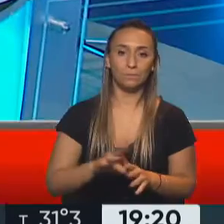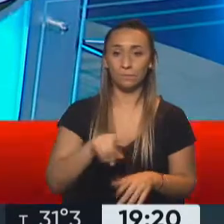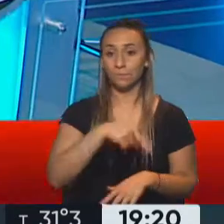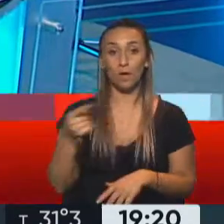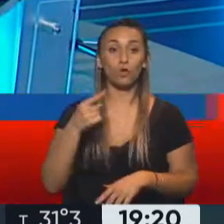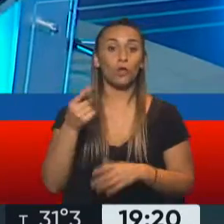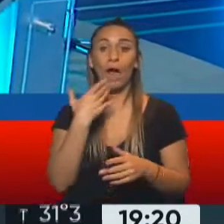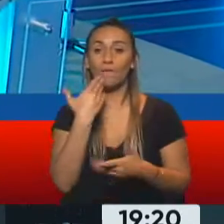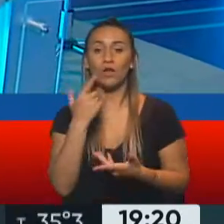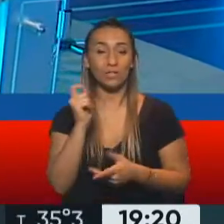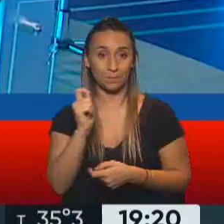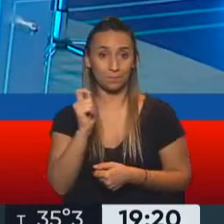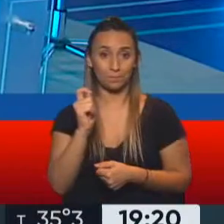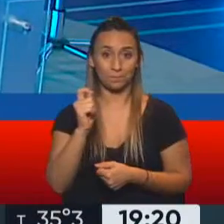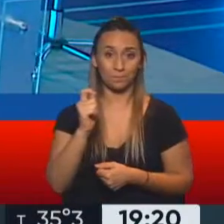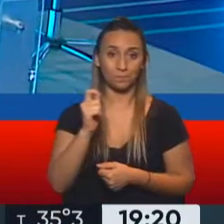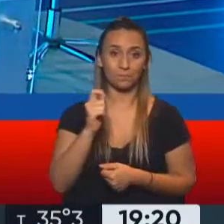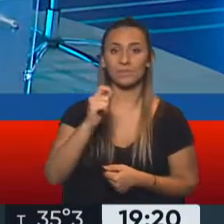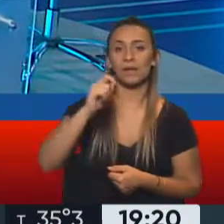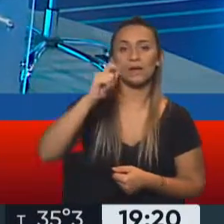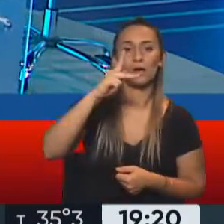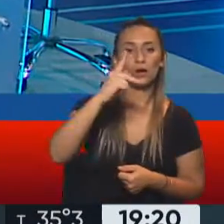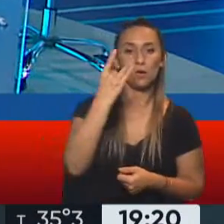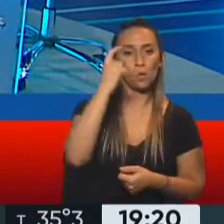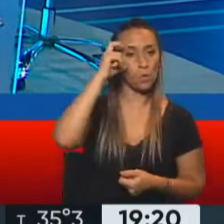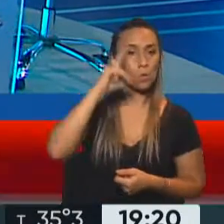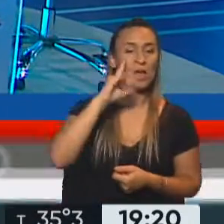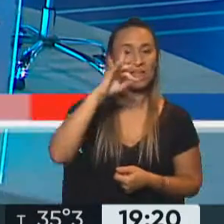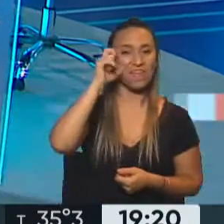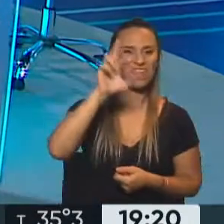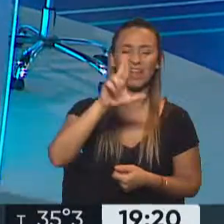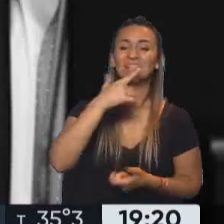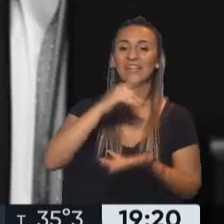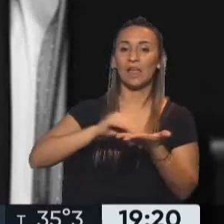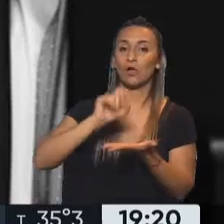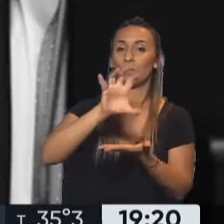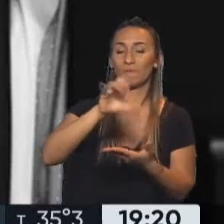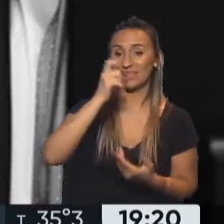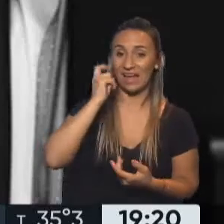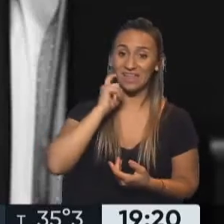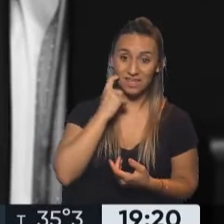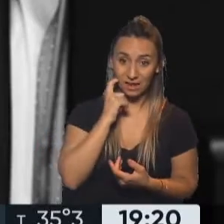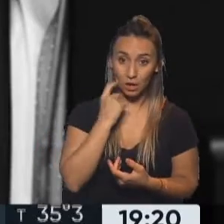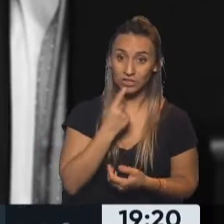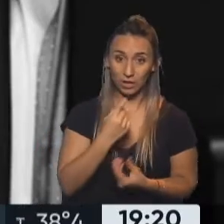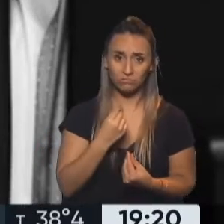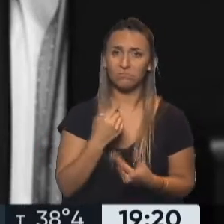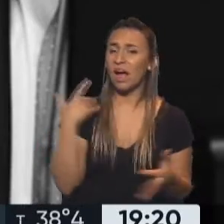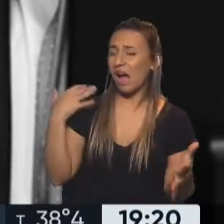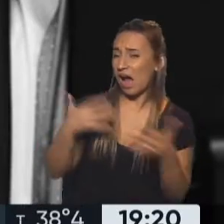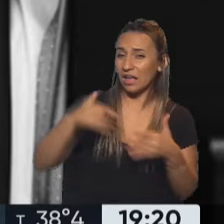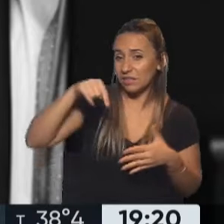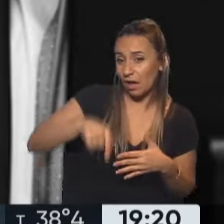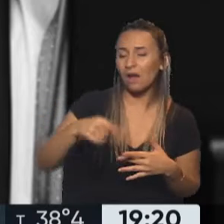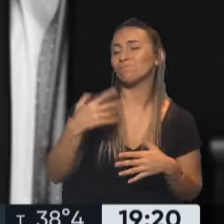Senado. Ahí tenemos, mirá, la declaración de Edgardo Cuehder, él es senador por la provincia de Entre Ríos. Hubo una versión, hasta ahora totalmente desmentida,